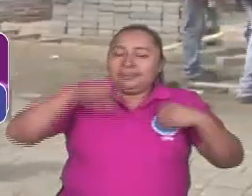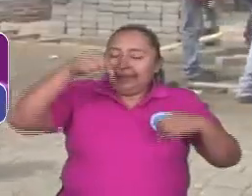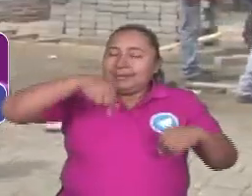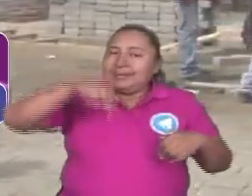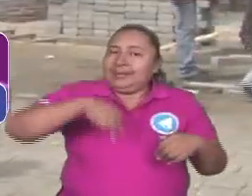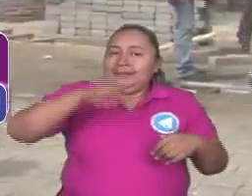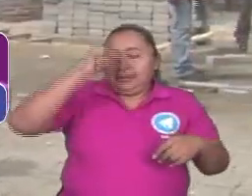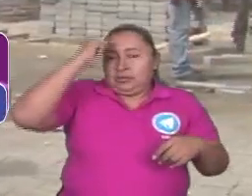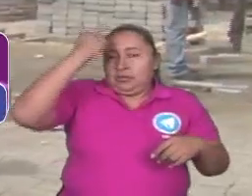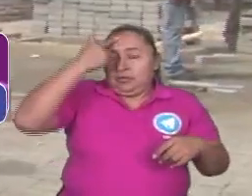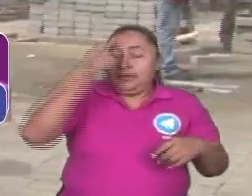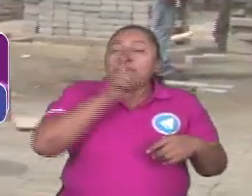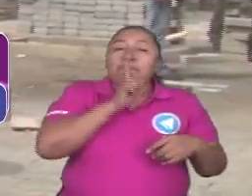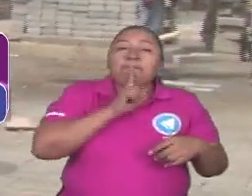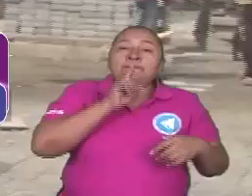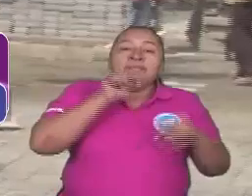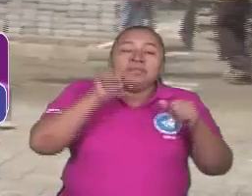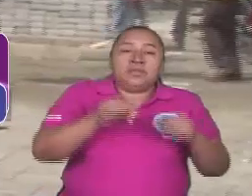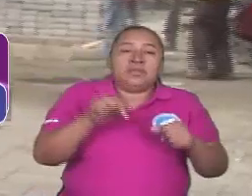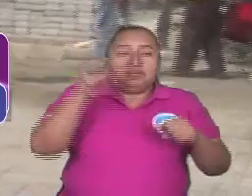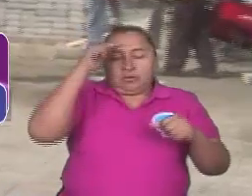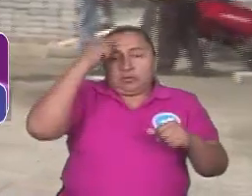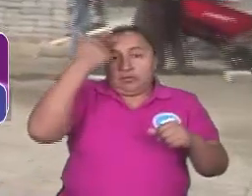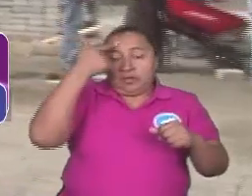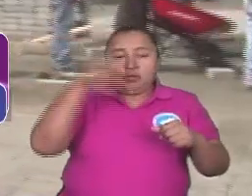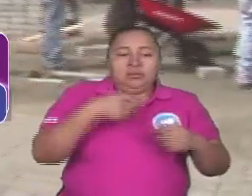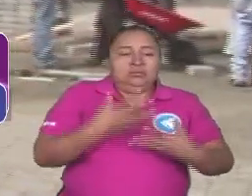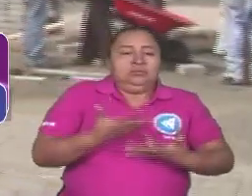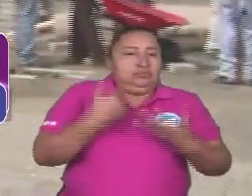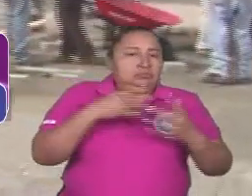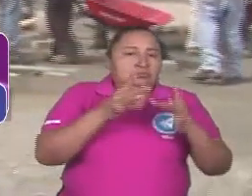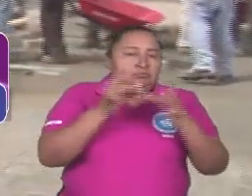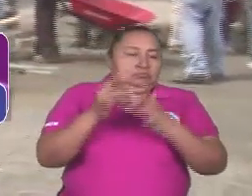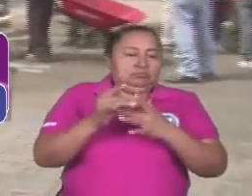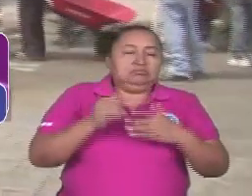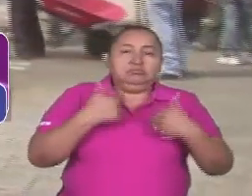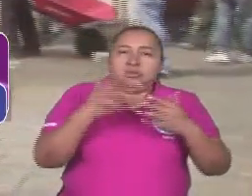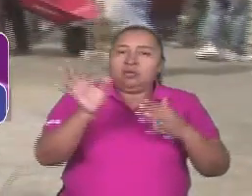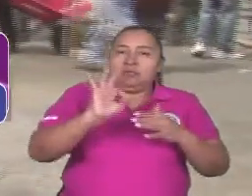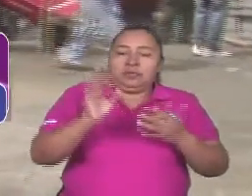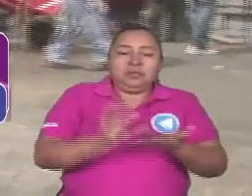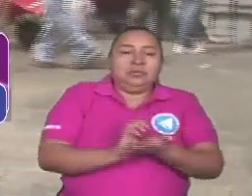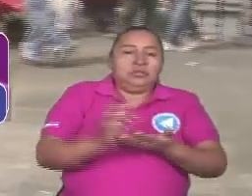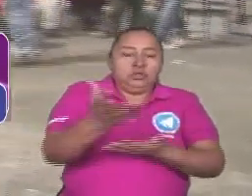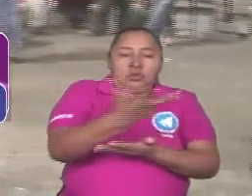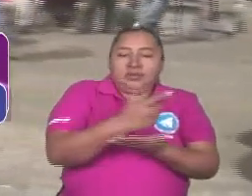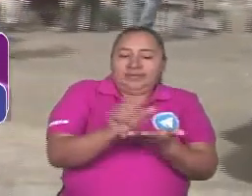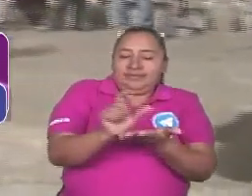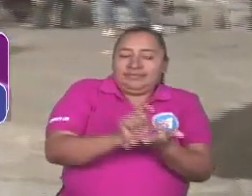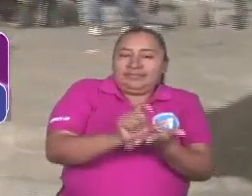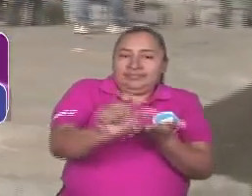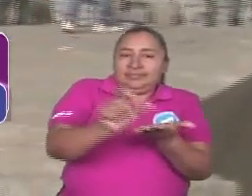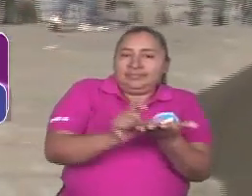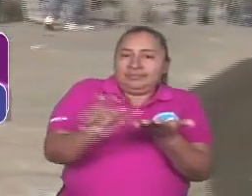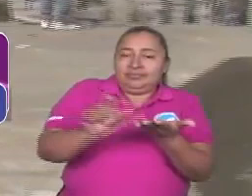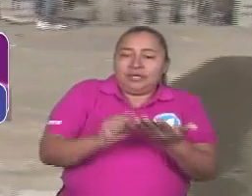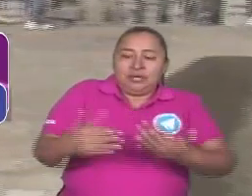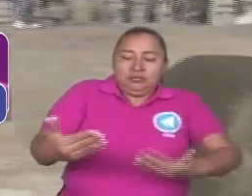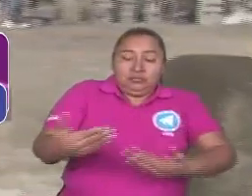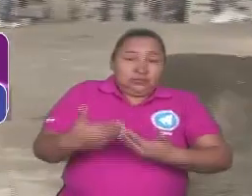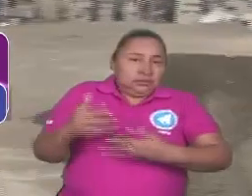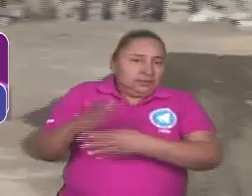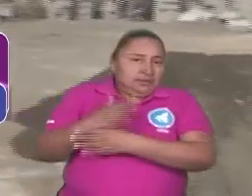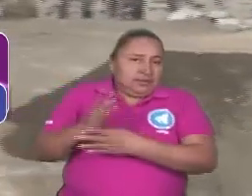por un lado, privilegiando un modelo de redistribución distinto al modelo concentrador que tenían.